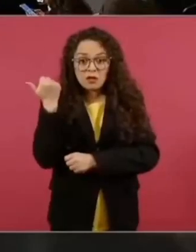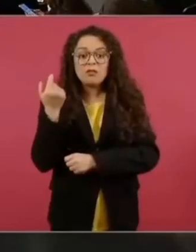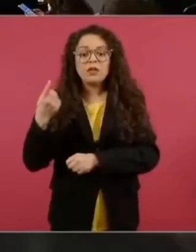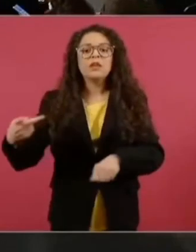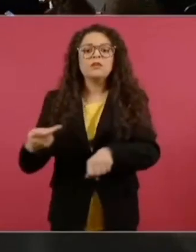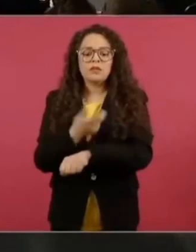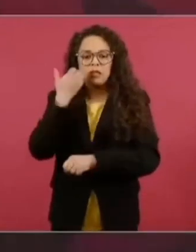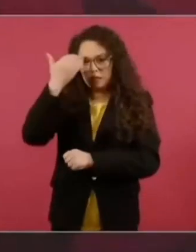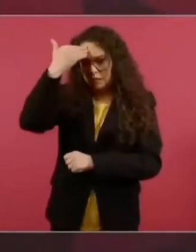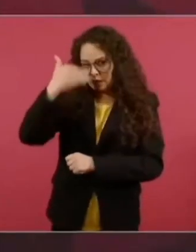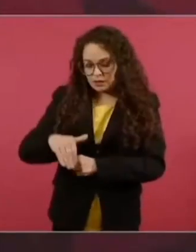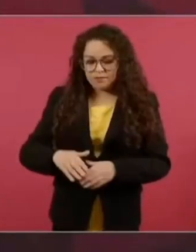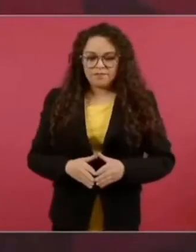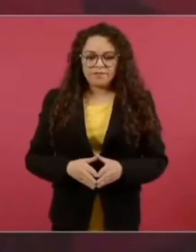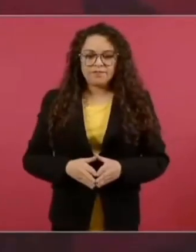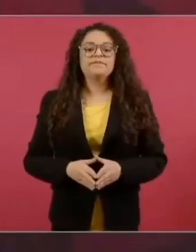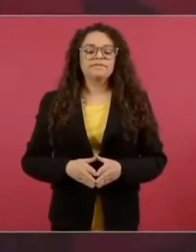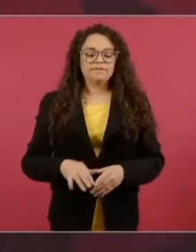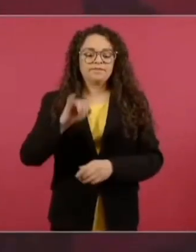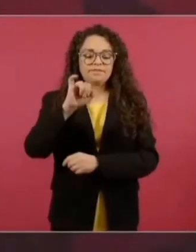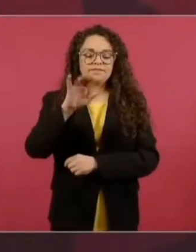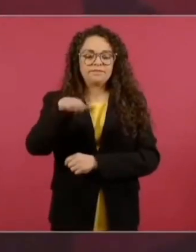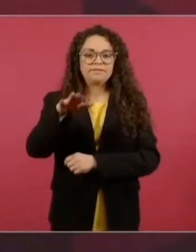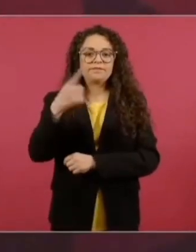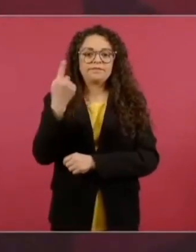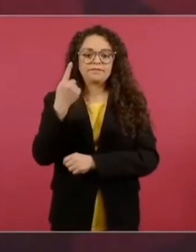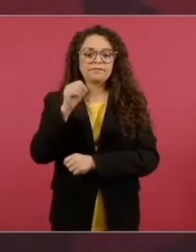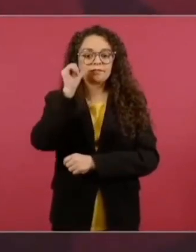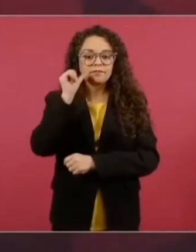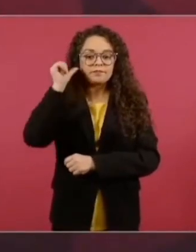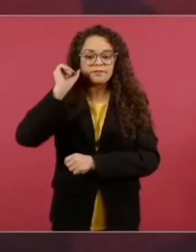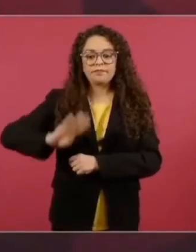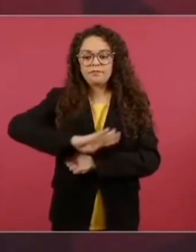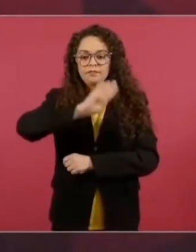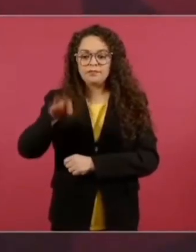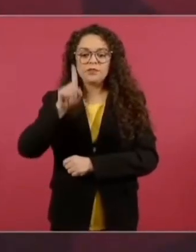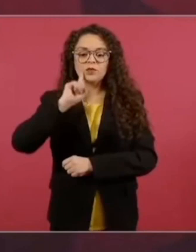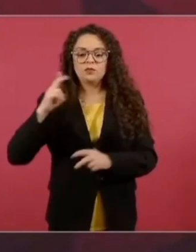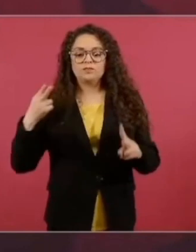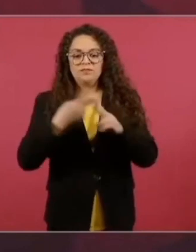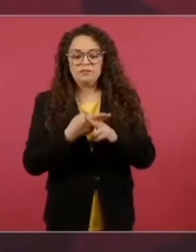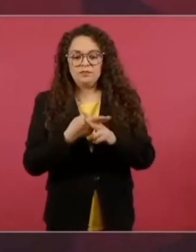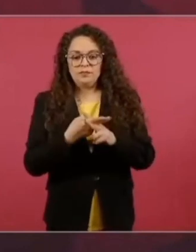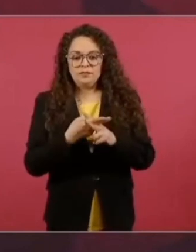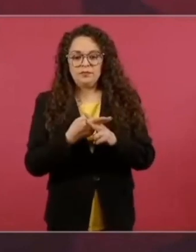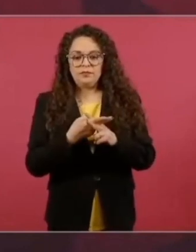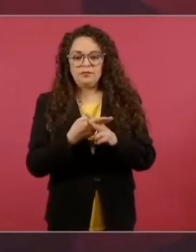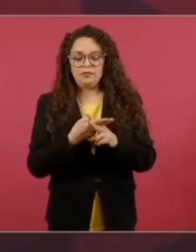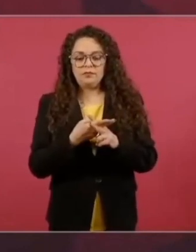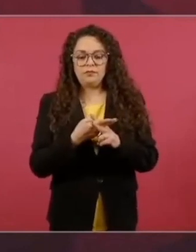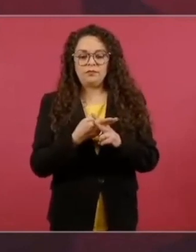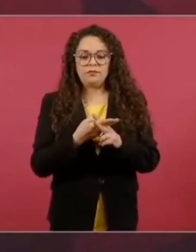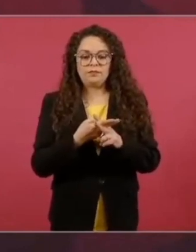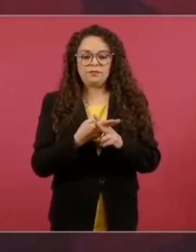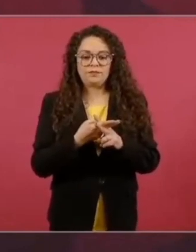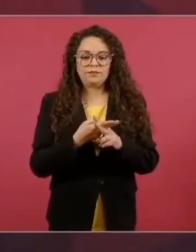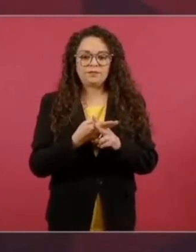El caso del asesinato de esta compañera nos